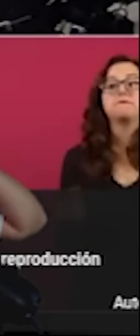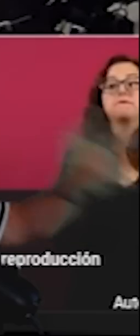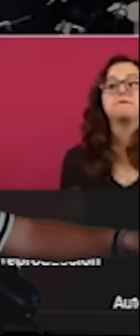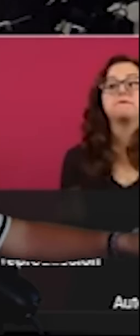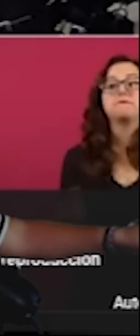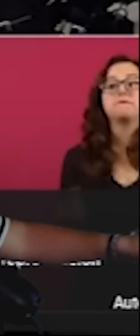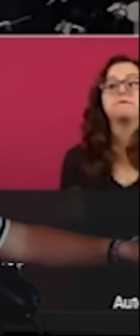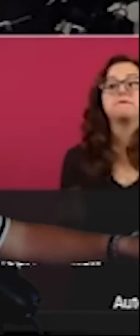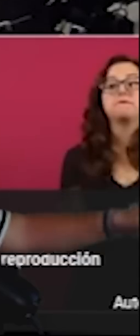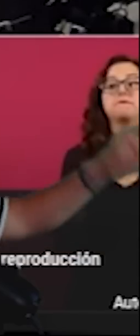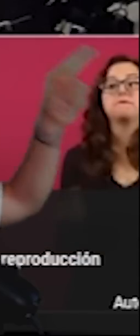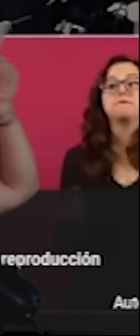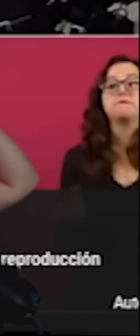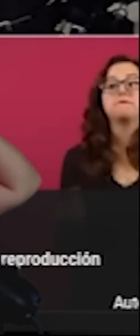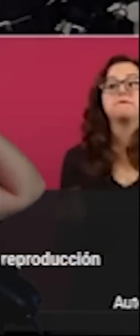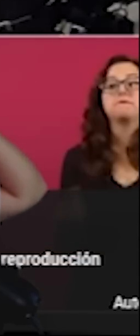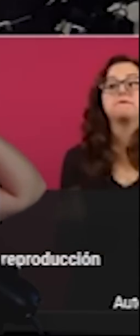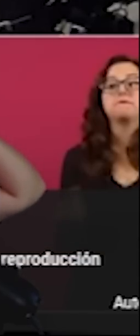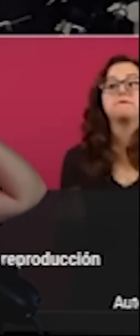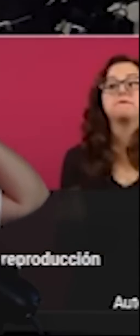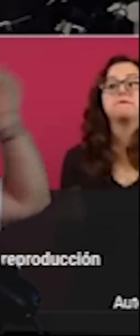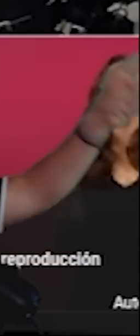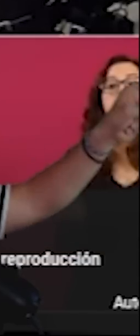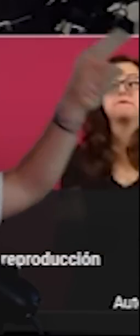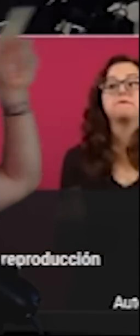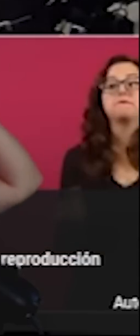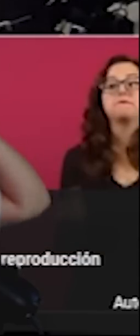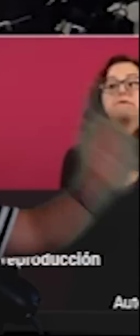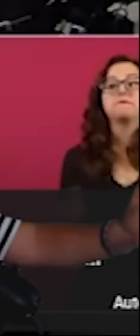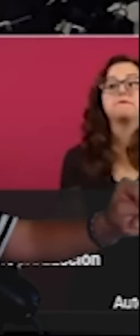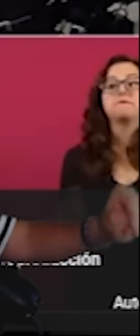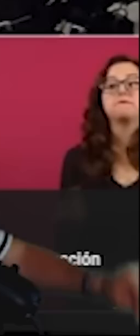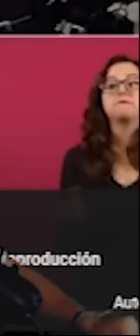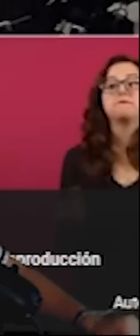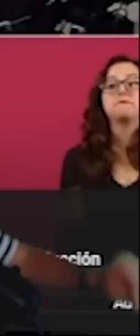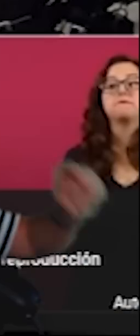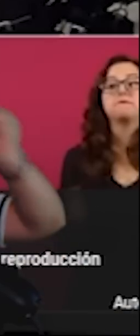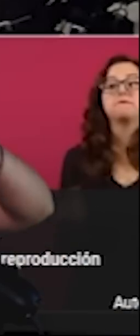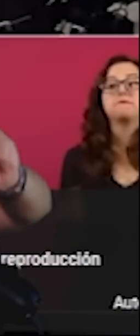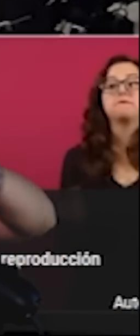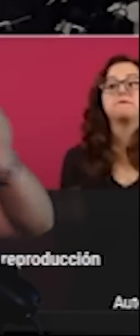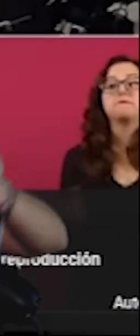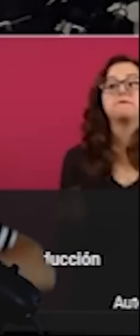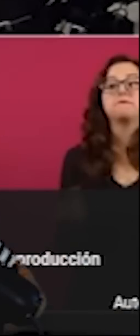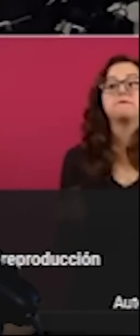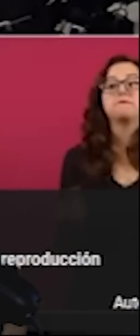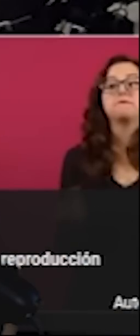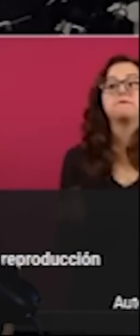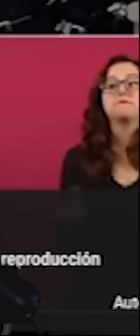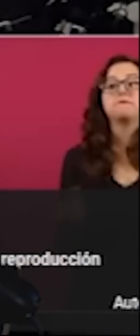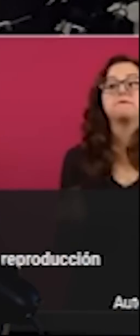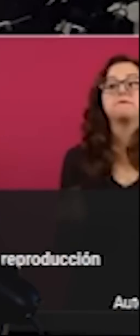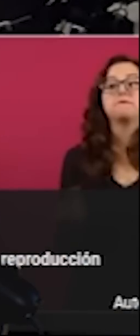que entregaron nuestros recursos naturales que privatizó que concesionaron la mitad de nuestro territorio por beneficiar unas cuantas